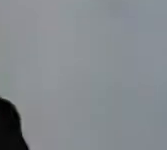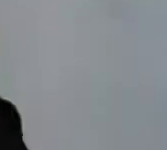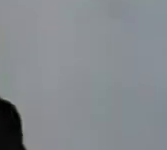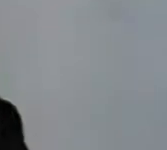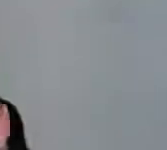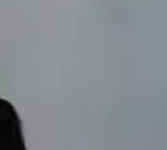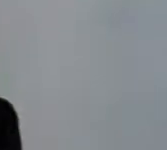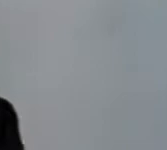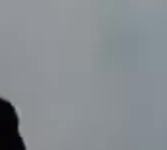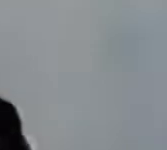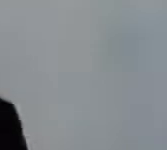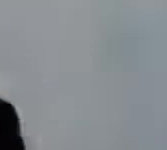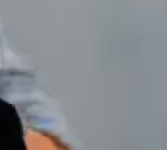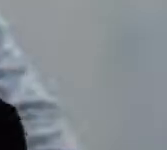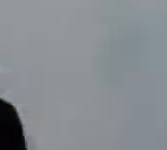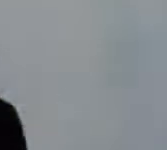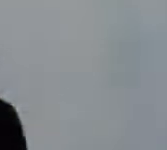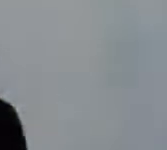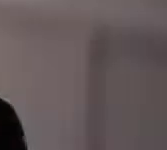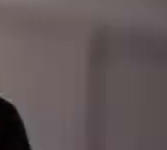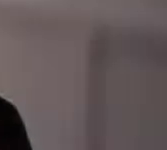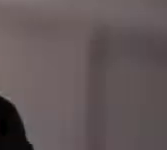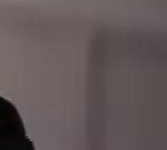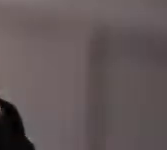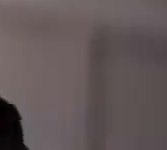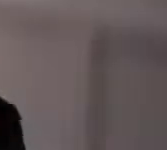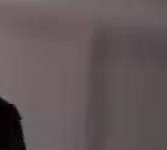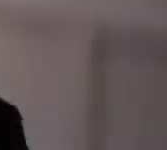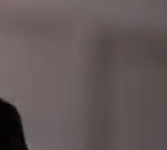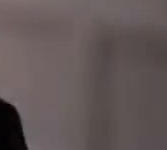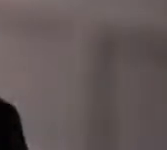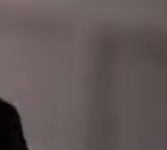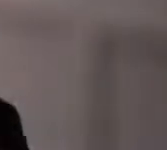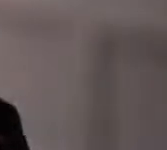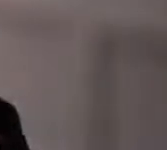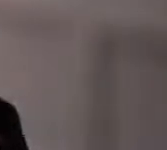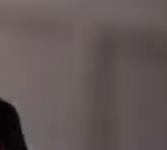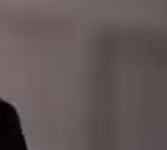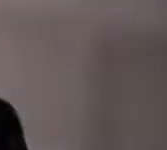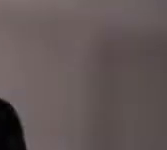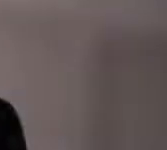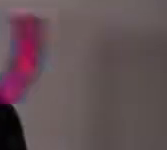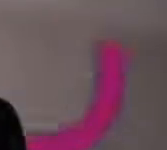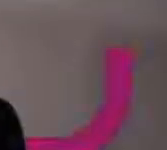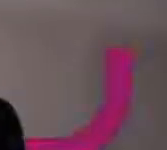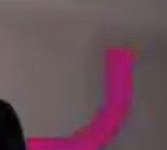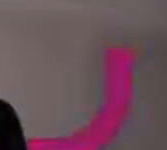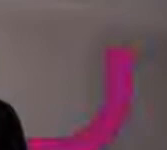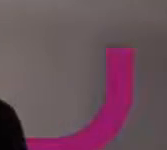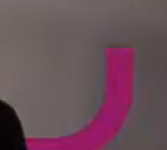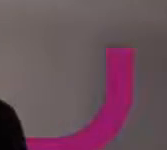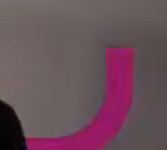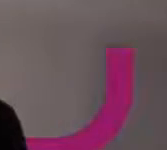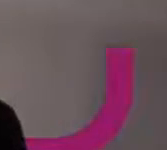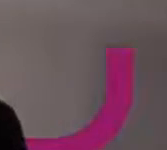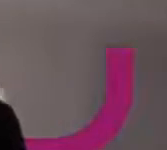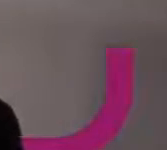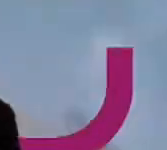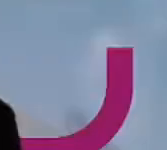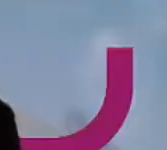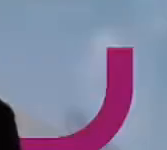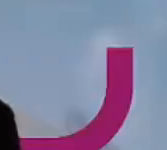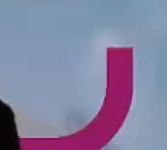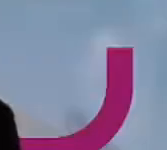Haz que tu voz escuche. Participa. Desde 6 de junio toma tu cubrebocas y sal a votar. Hashtag, mi voto salival.